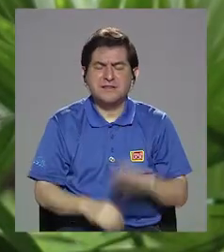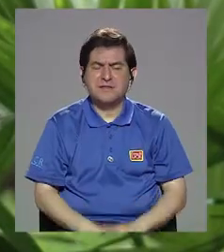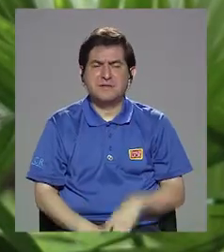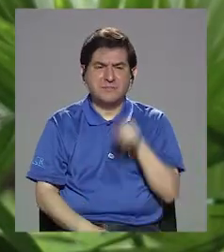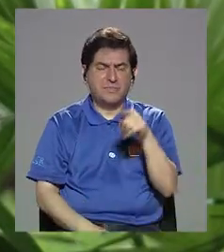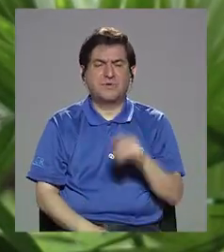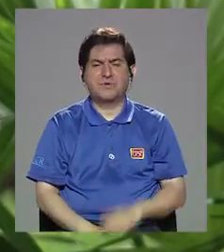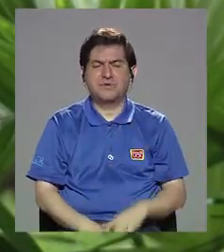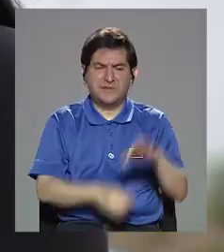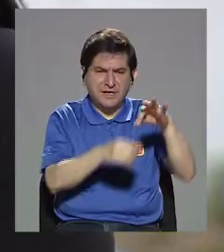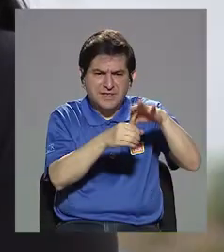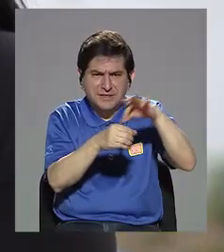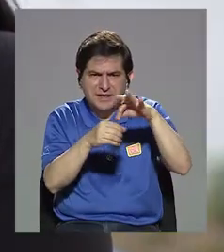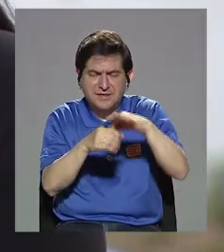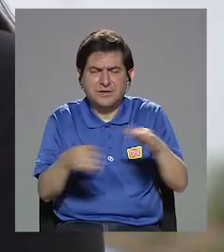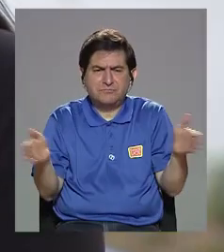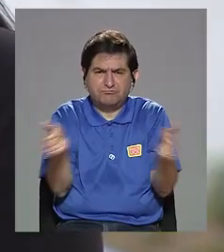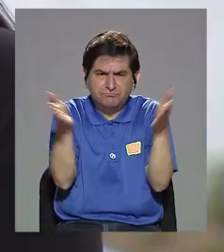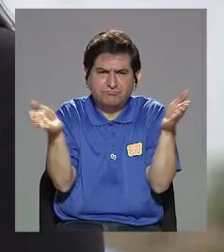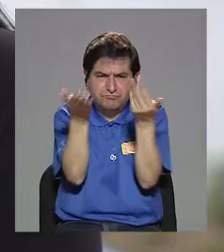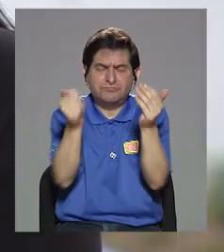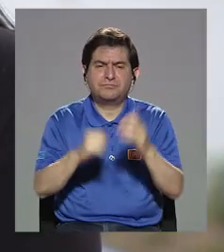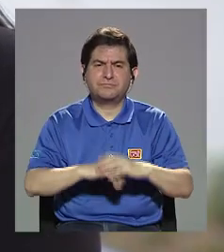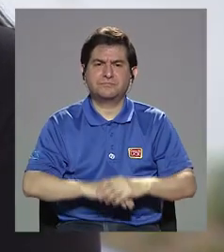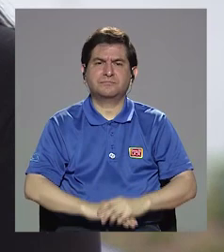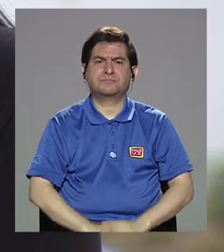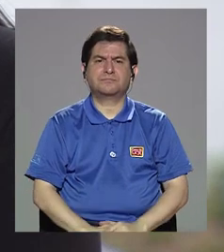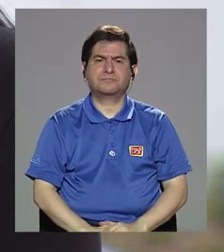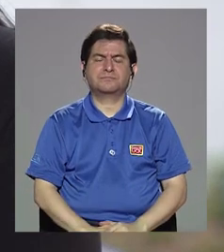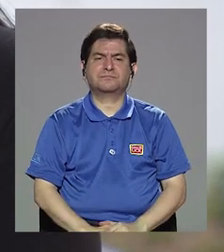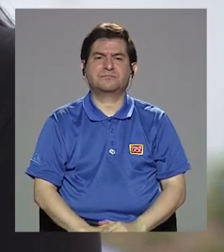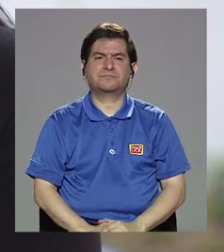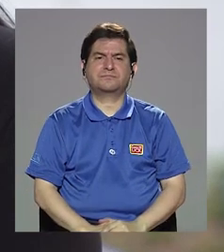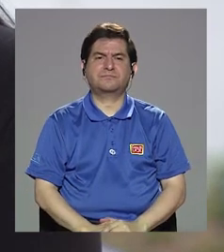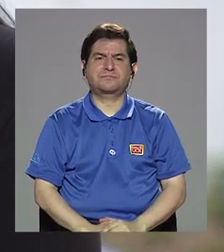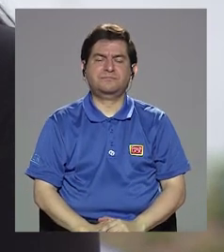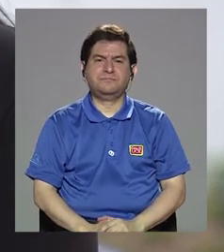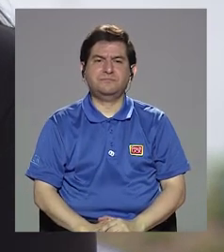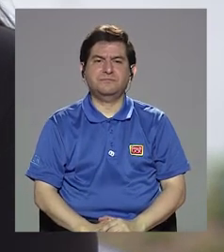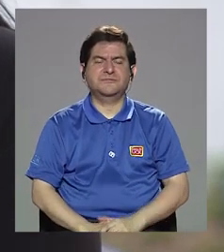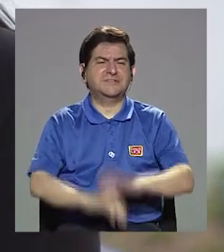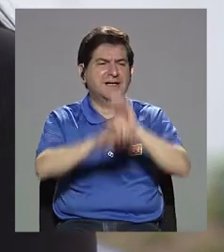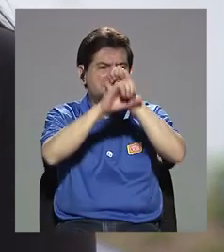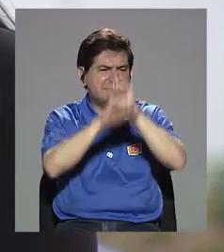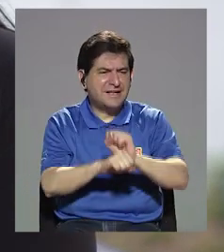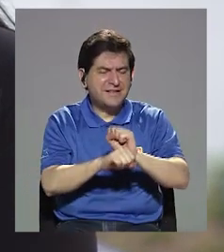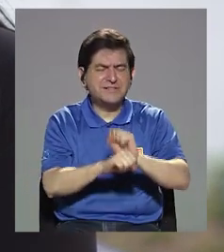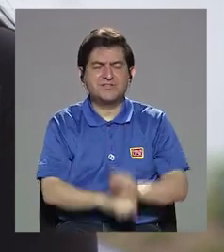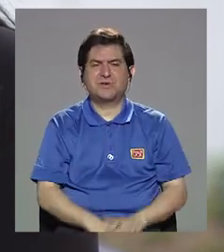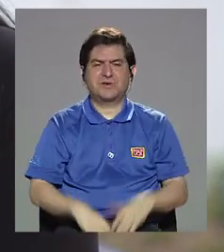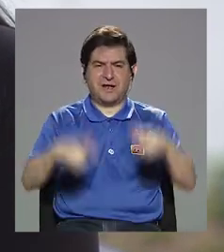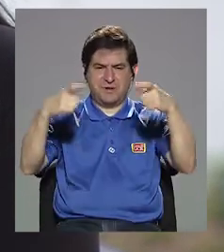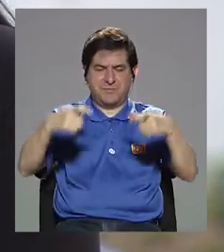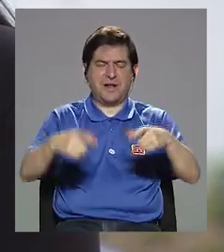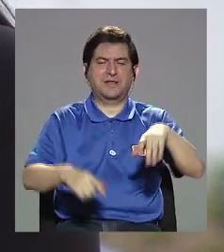leguminosas. Efectivamente, hay como, a ver, el tradicional cazado,